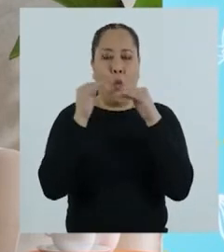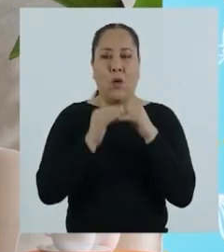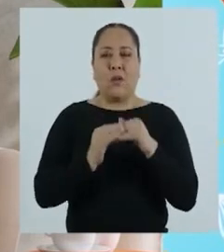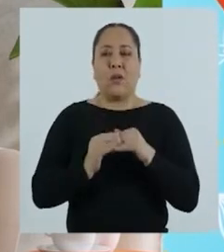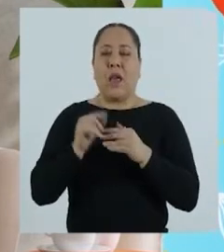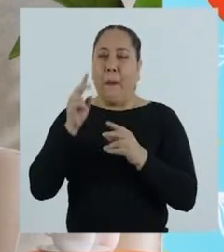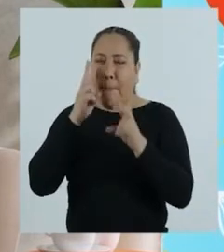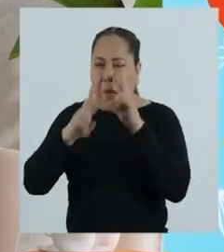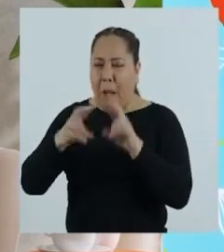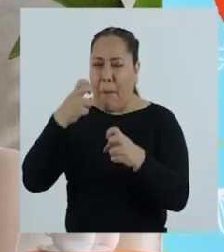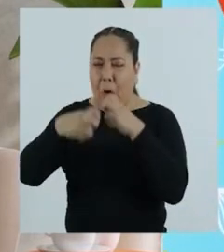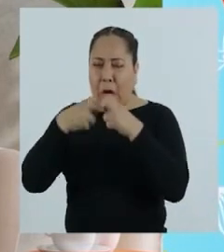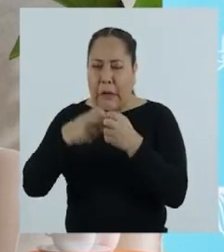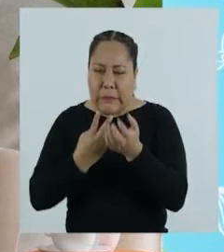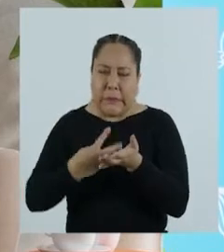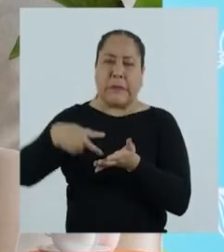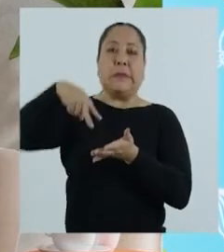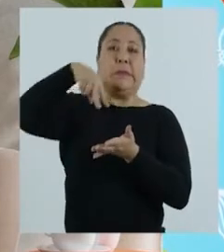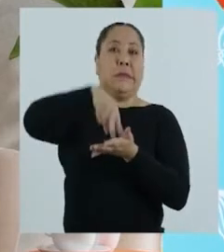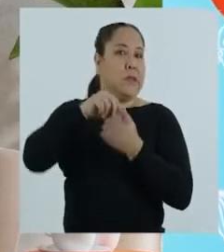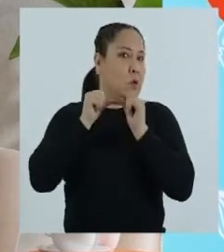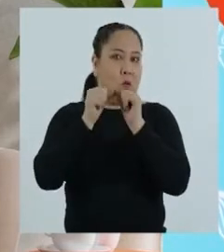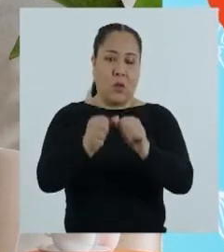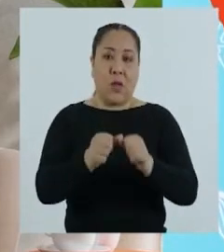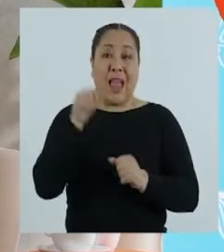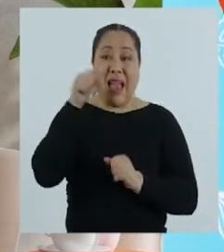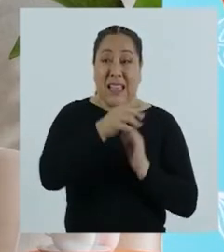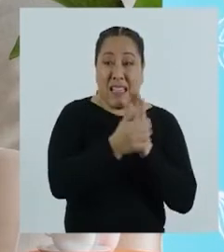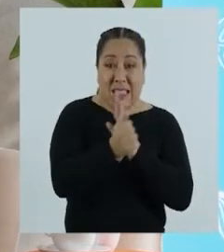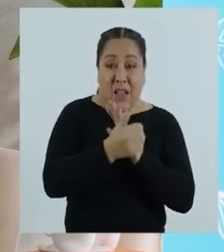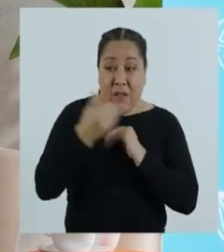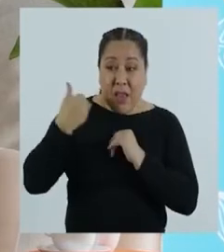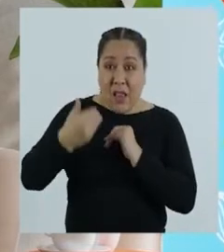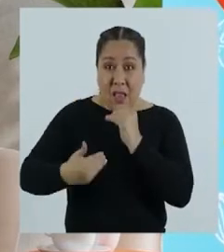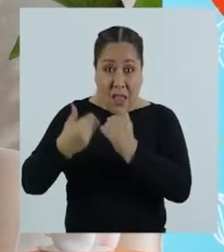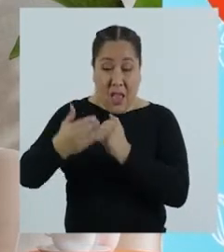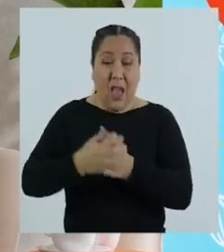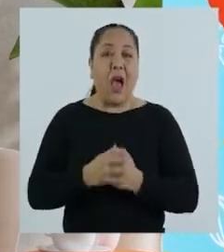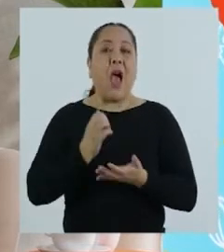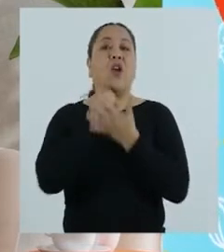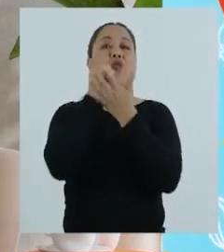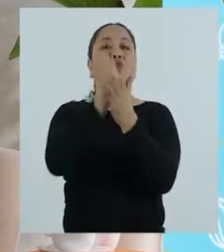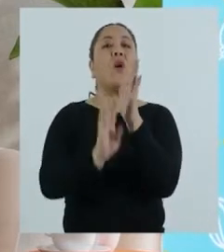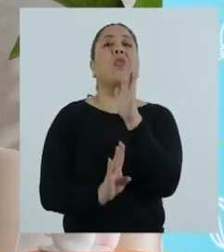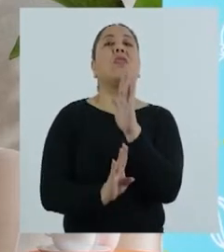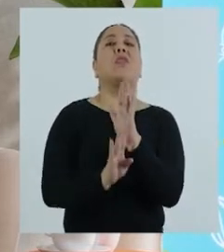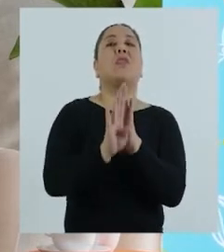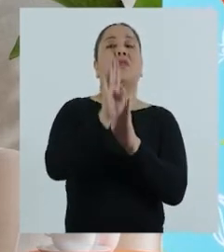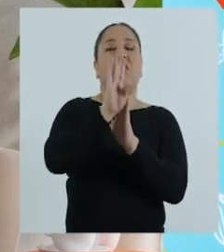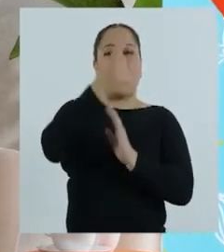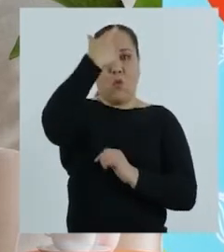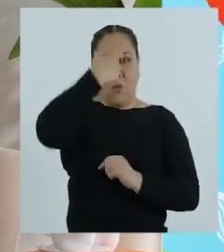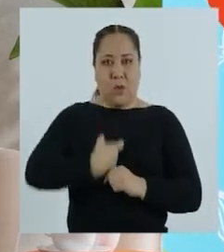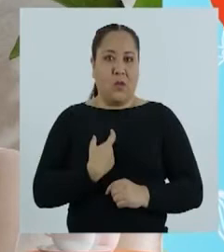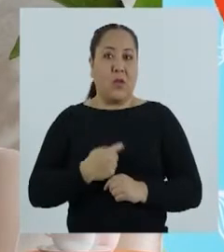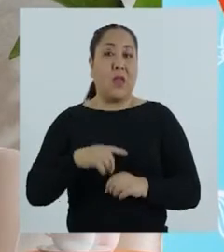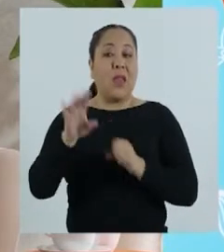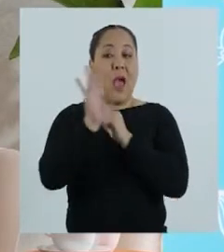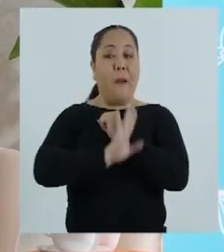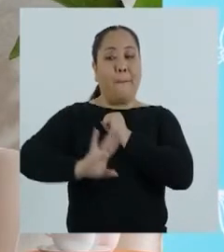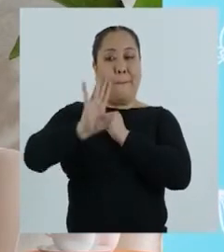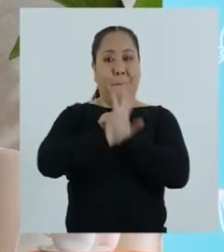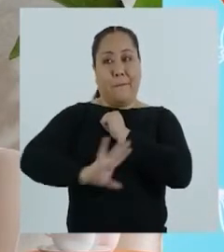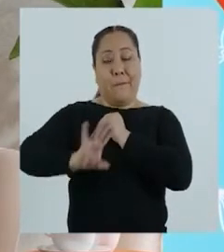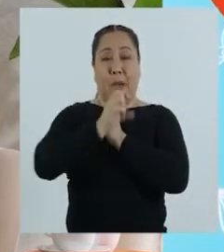la equidad, la resiliencia, entre otras. Esas habilidades contribuyen a nuestro desarrollo